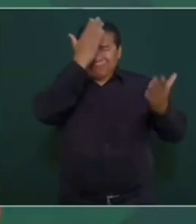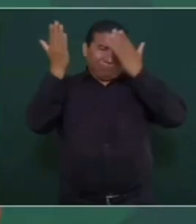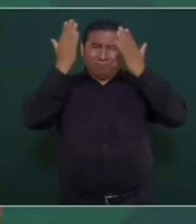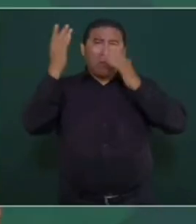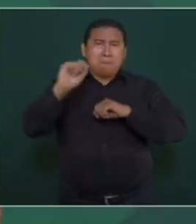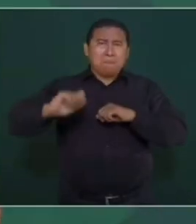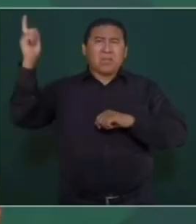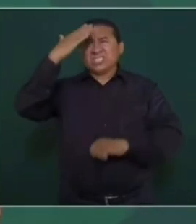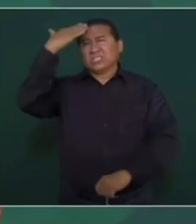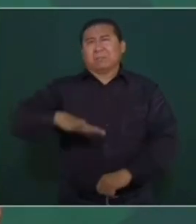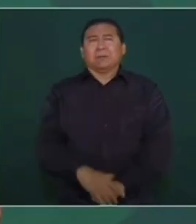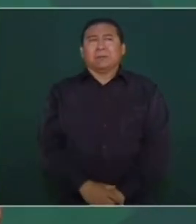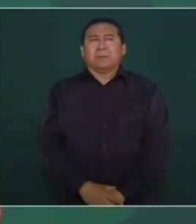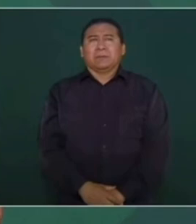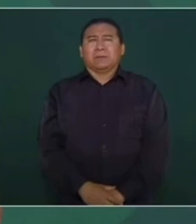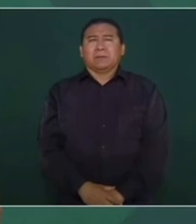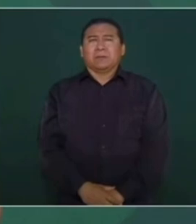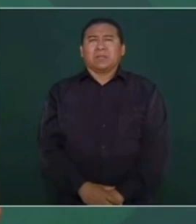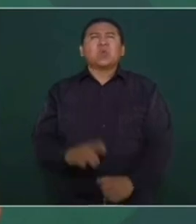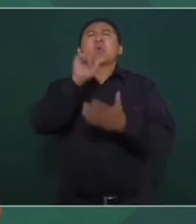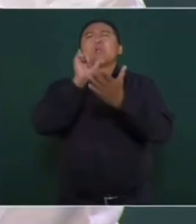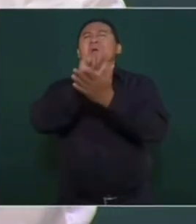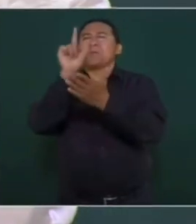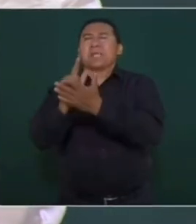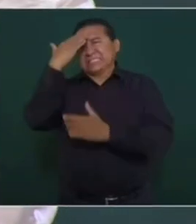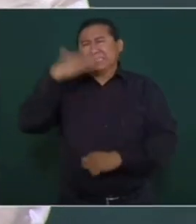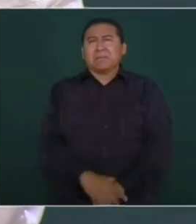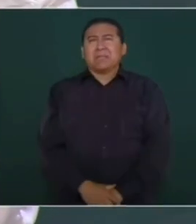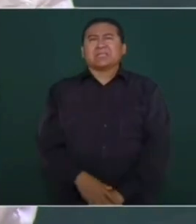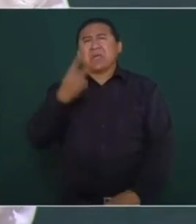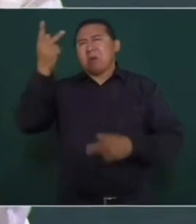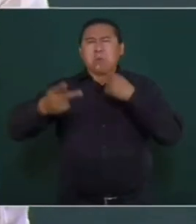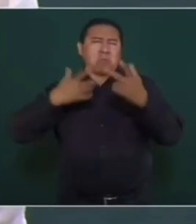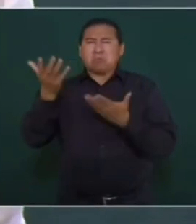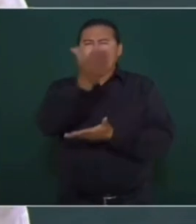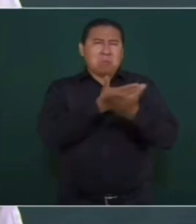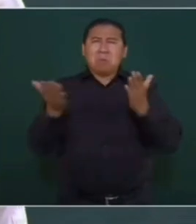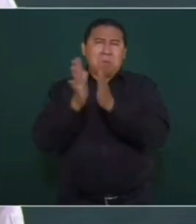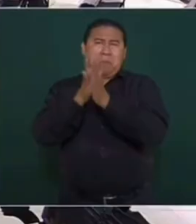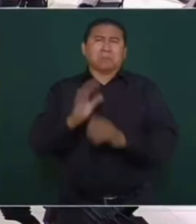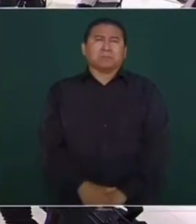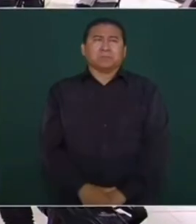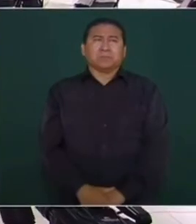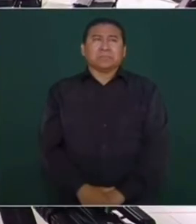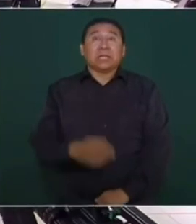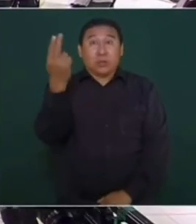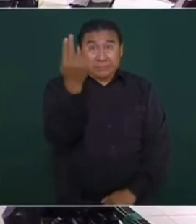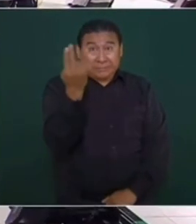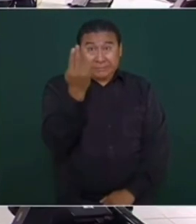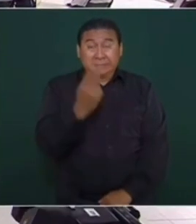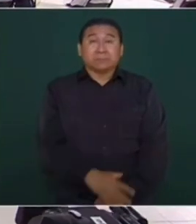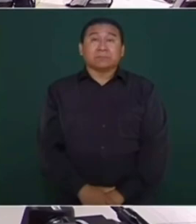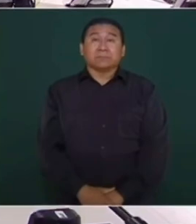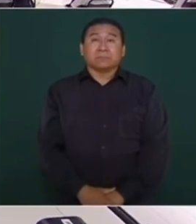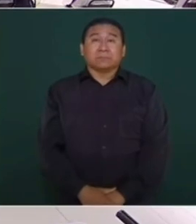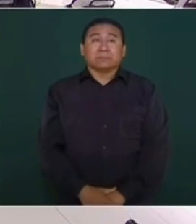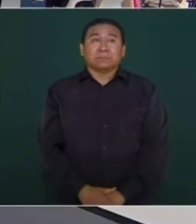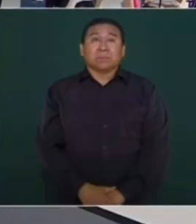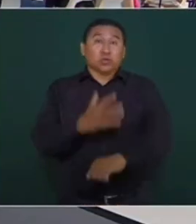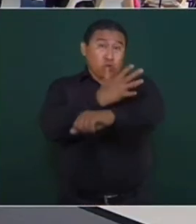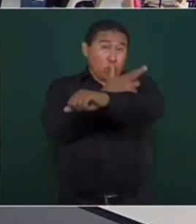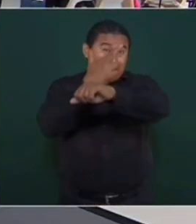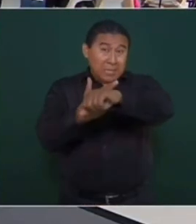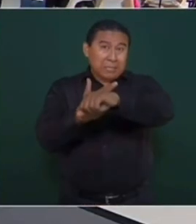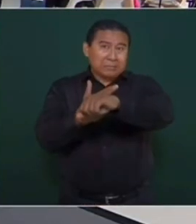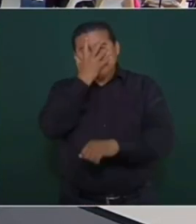preparada, que sepa de lo legislativo que sea, parlamentario. No, lo que se necesita es